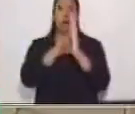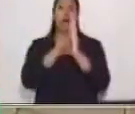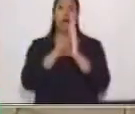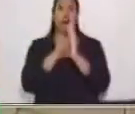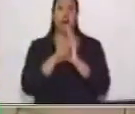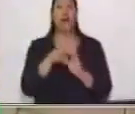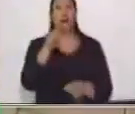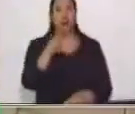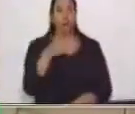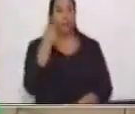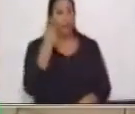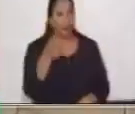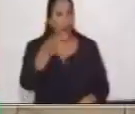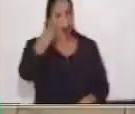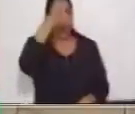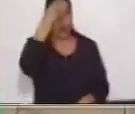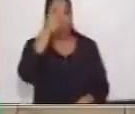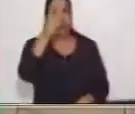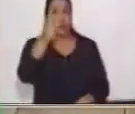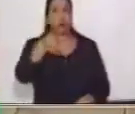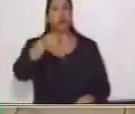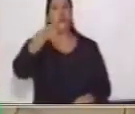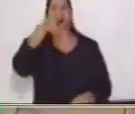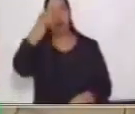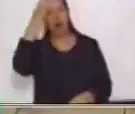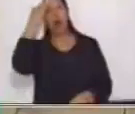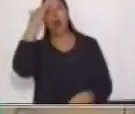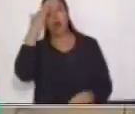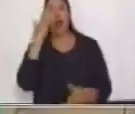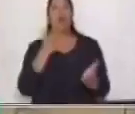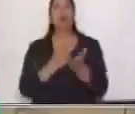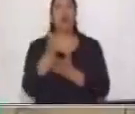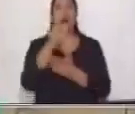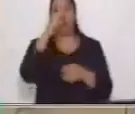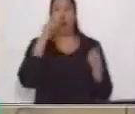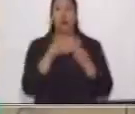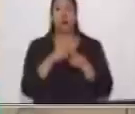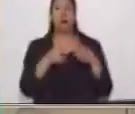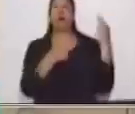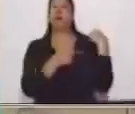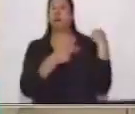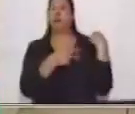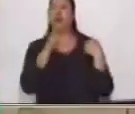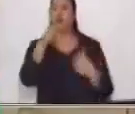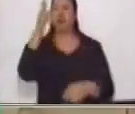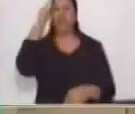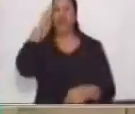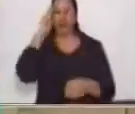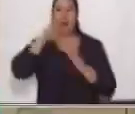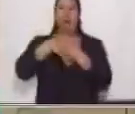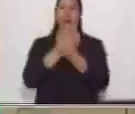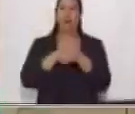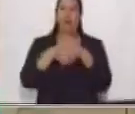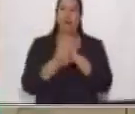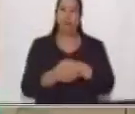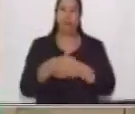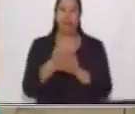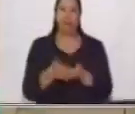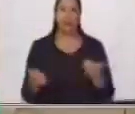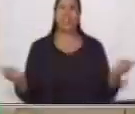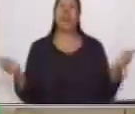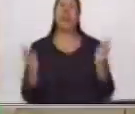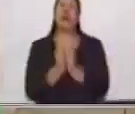así vas a conocer tus derechos y tus obligaciones. Recuérdate lavar las manos constantemente con agua y jabón, y juntos